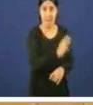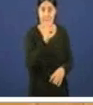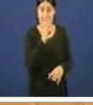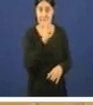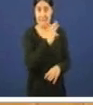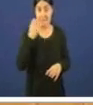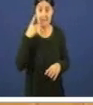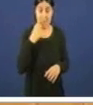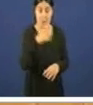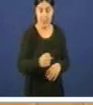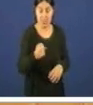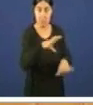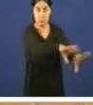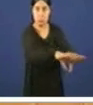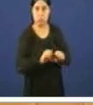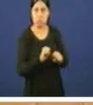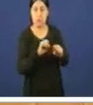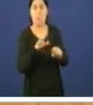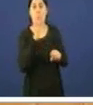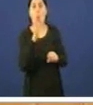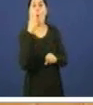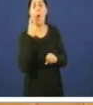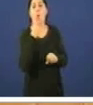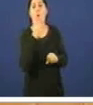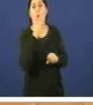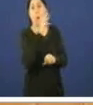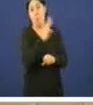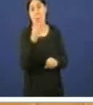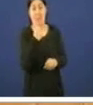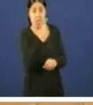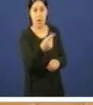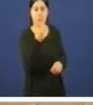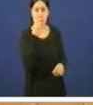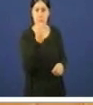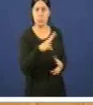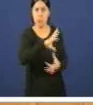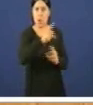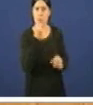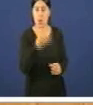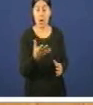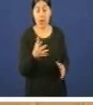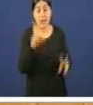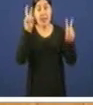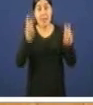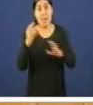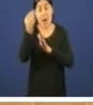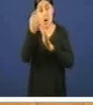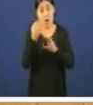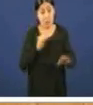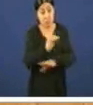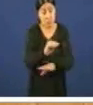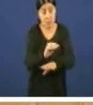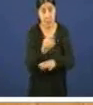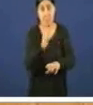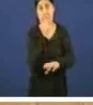Popular como unha boa noticia sobre o escándalo dos envolumentos multimillonarios dos directivos e ex-directivos